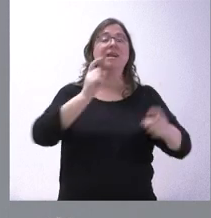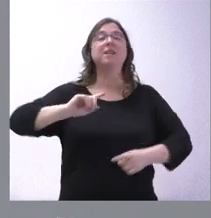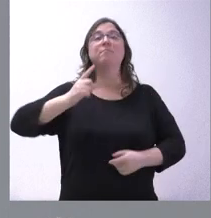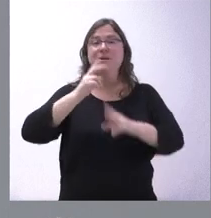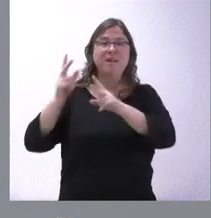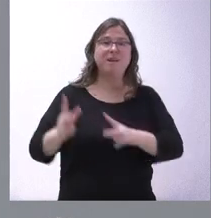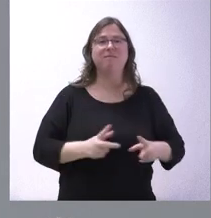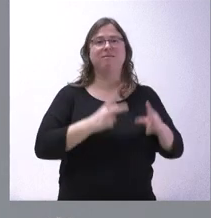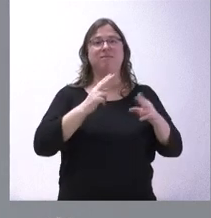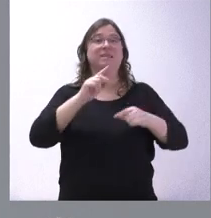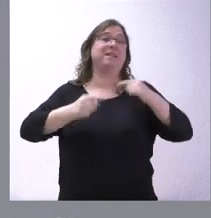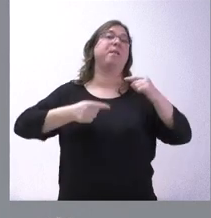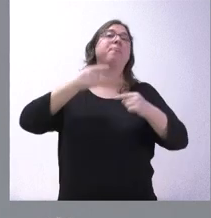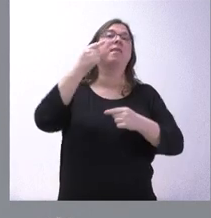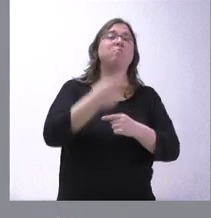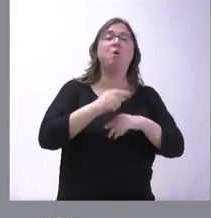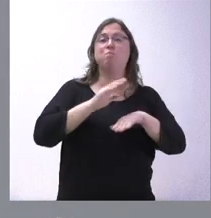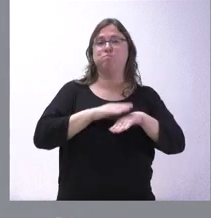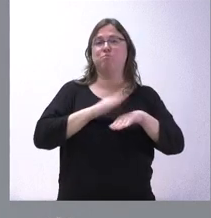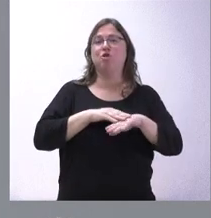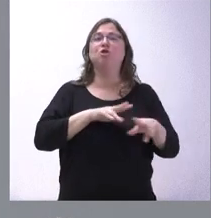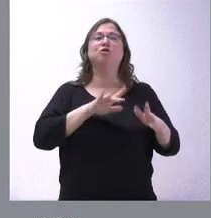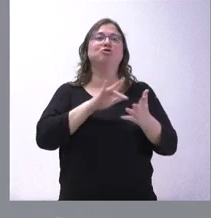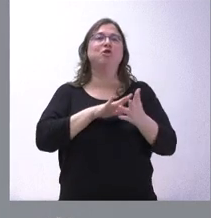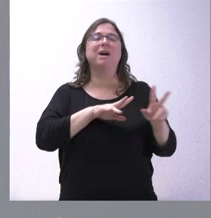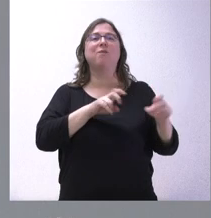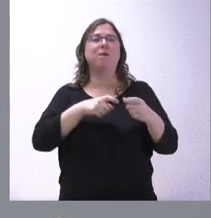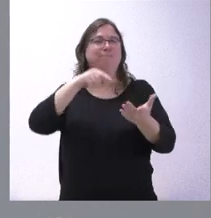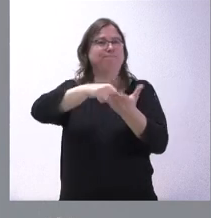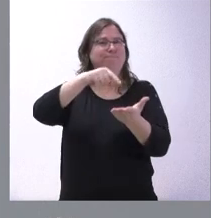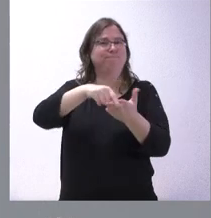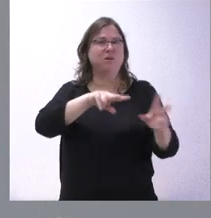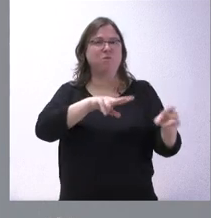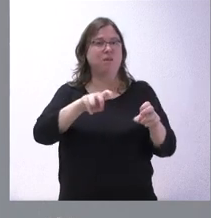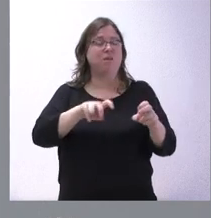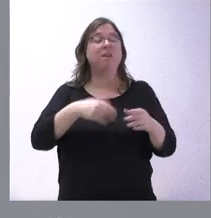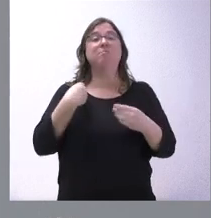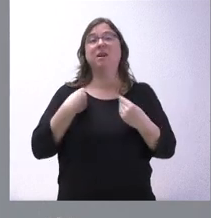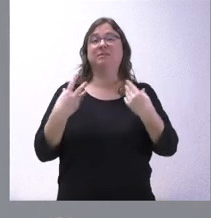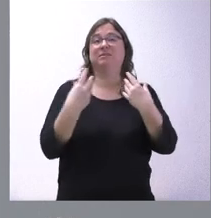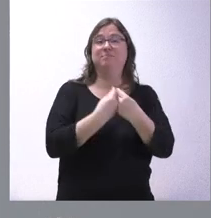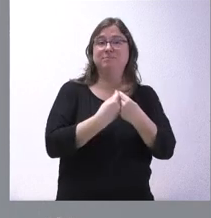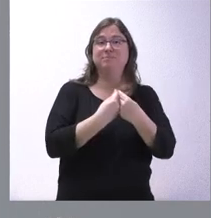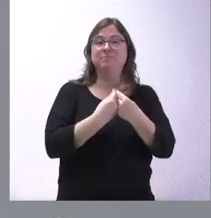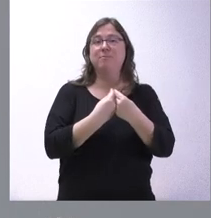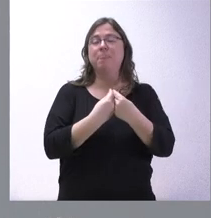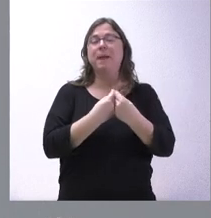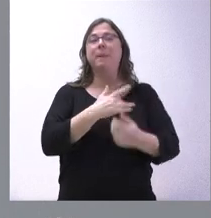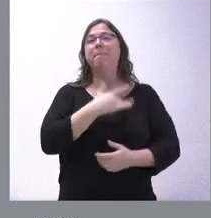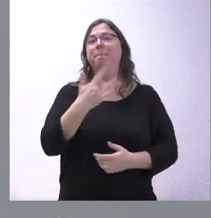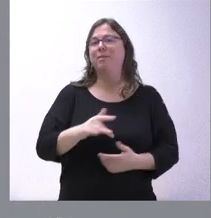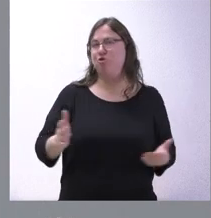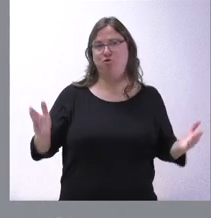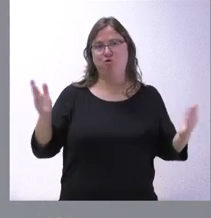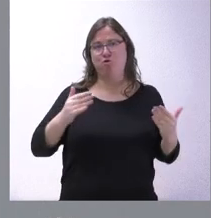de lo que va a venir luego porque va haber nuevas reivindicaciones y ni siquiera lleva aparejado ni el perdón por